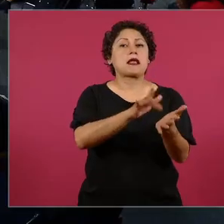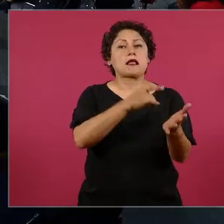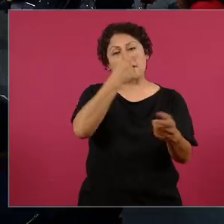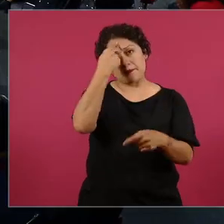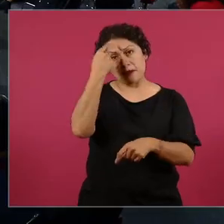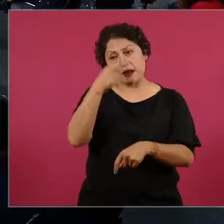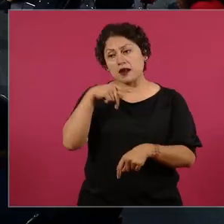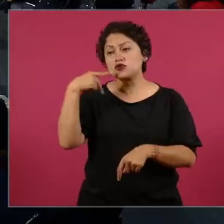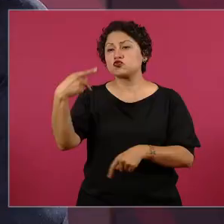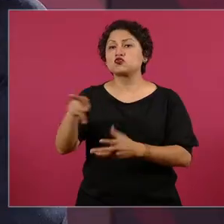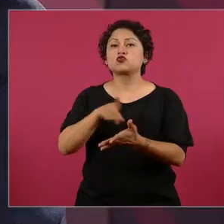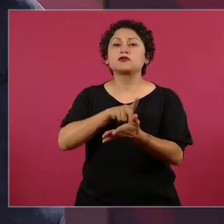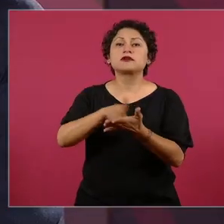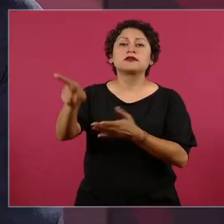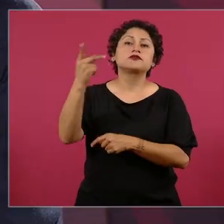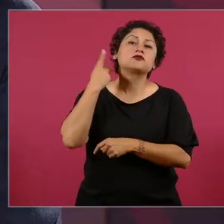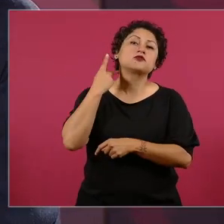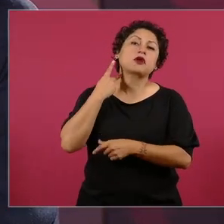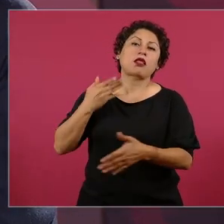políticos.